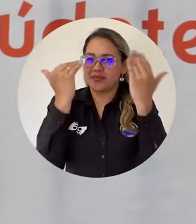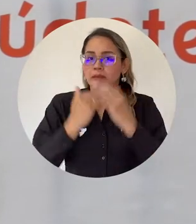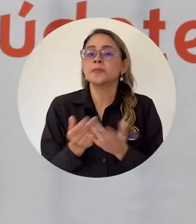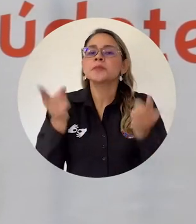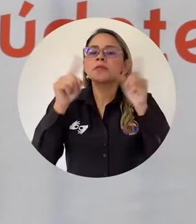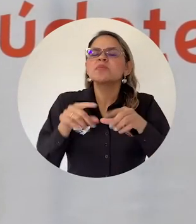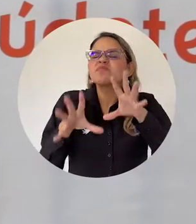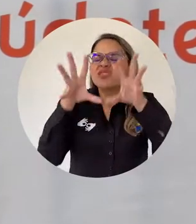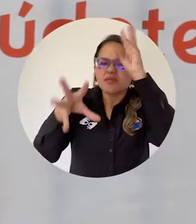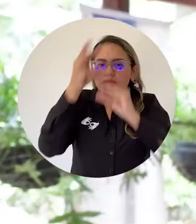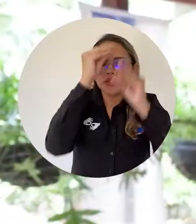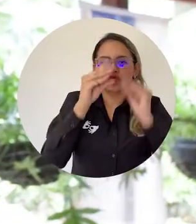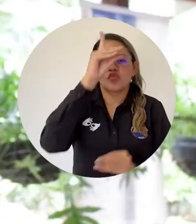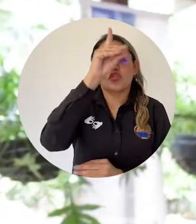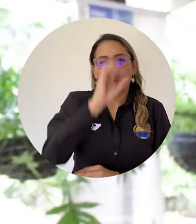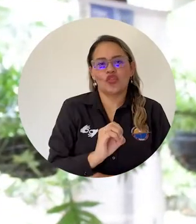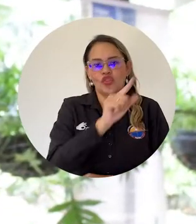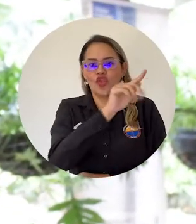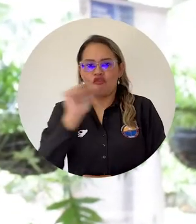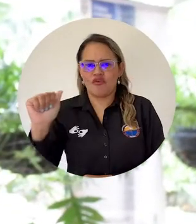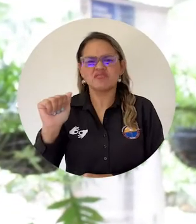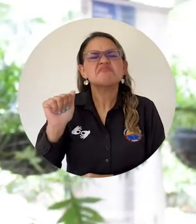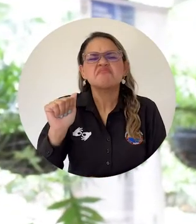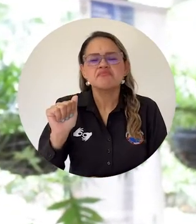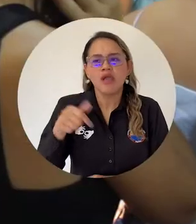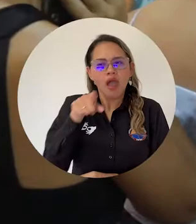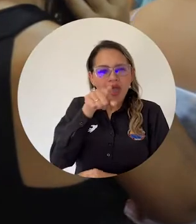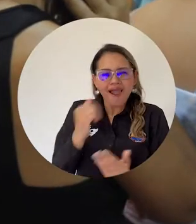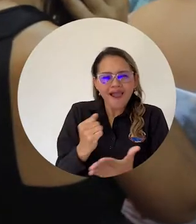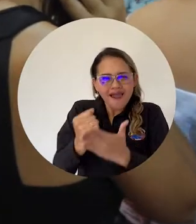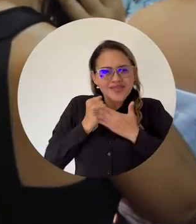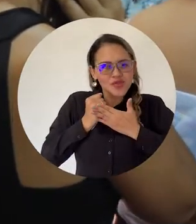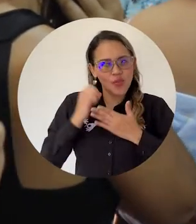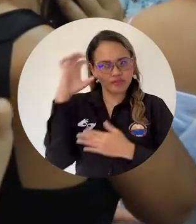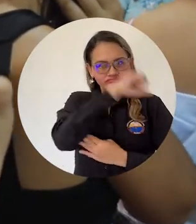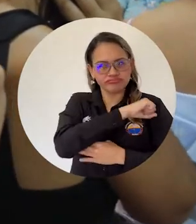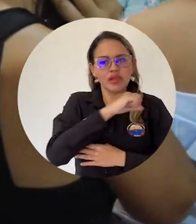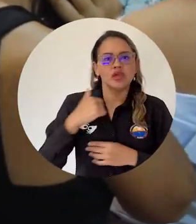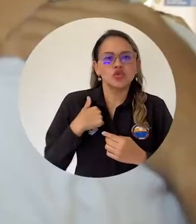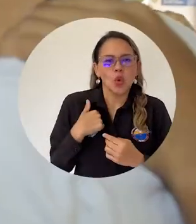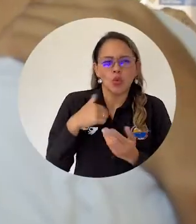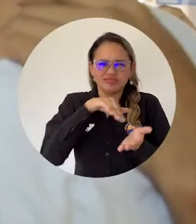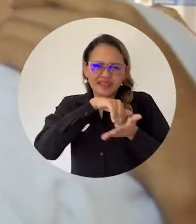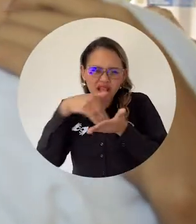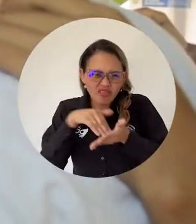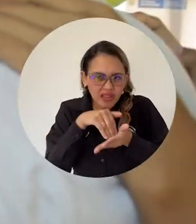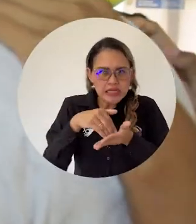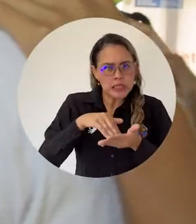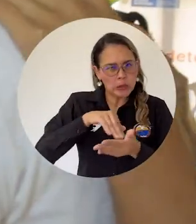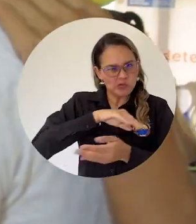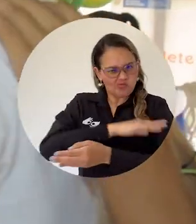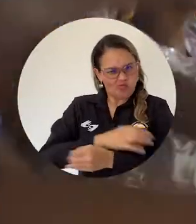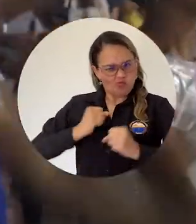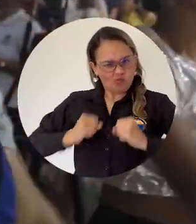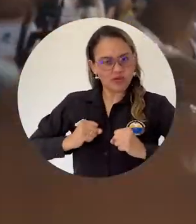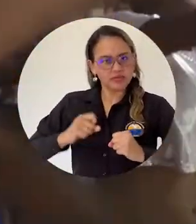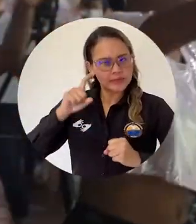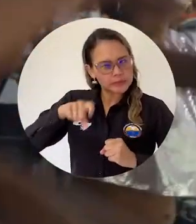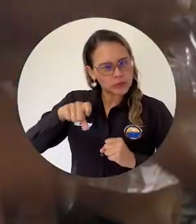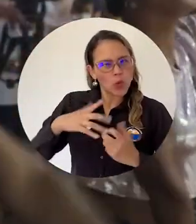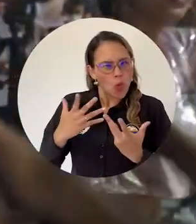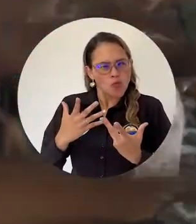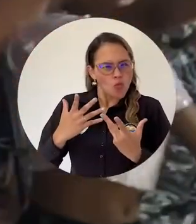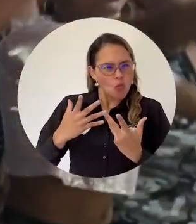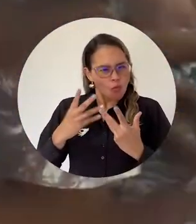en el cual uno de ellos es la matriz DOFA, que me ayudó mucho a identificar cuáles son aquellas debilidades y fortalezas que